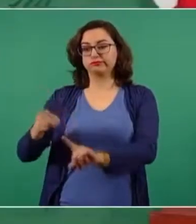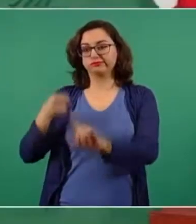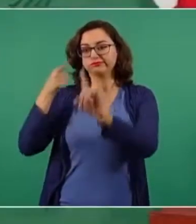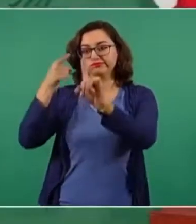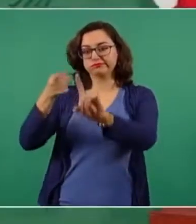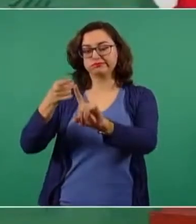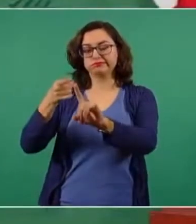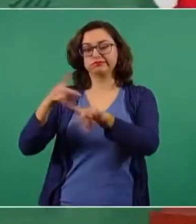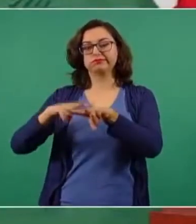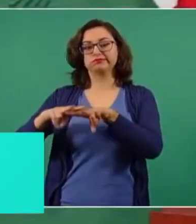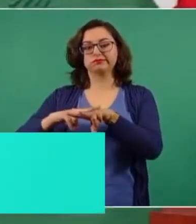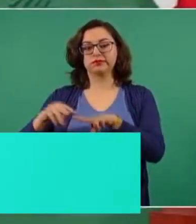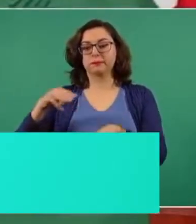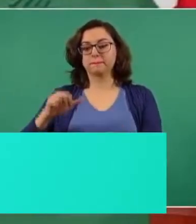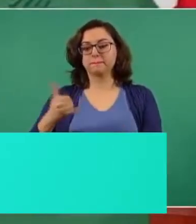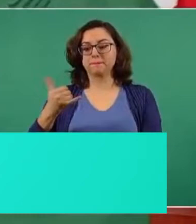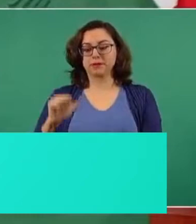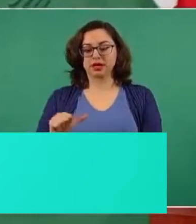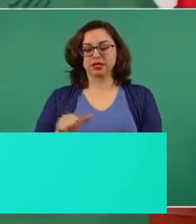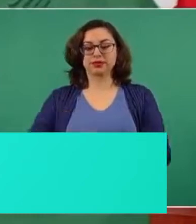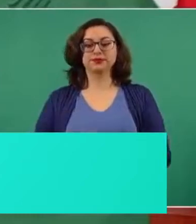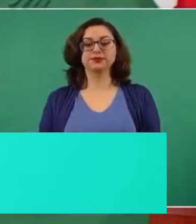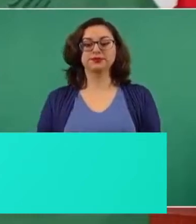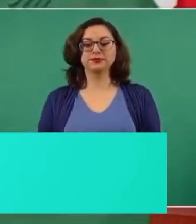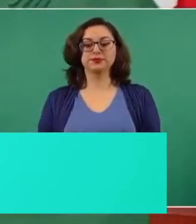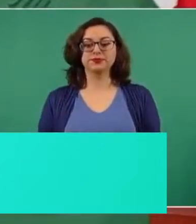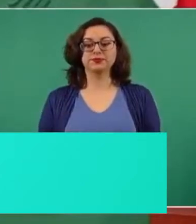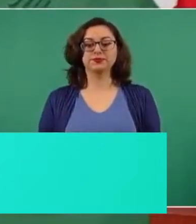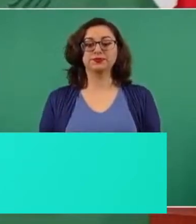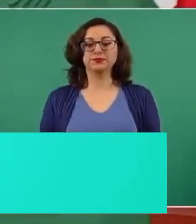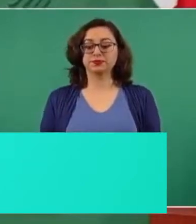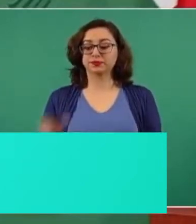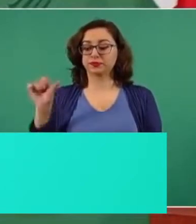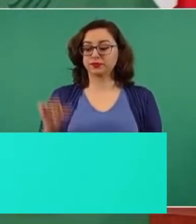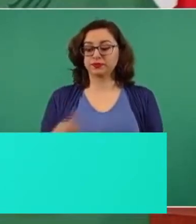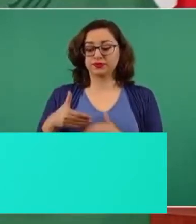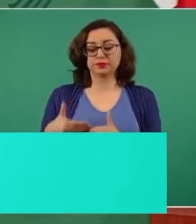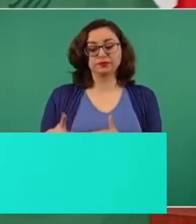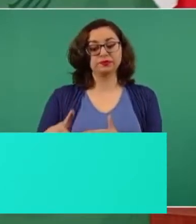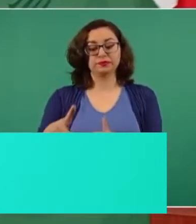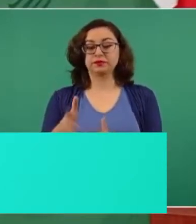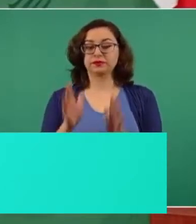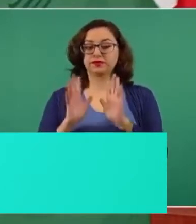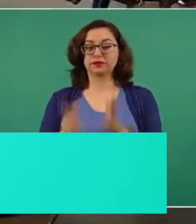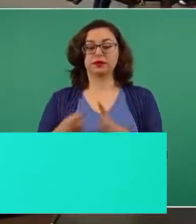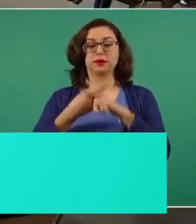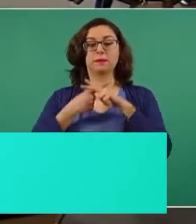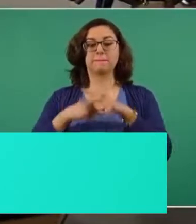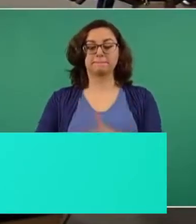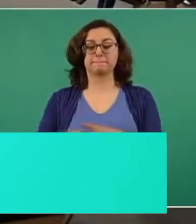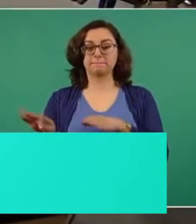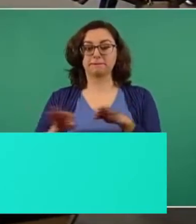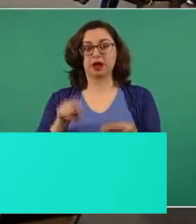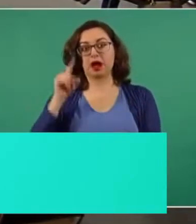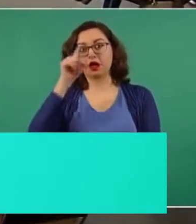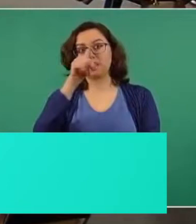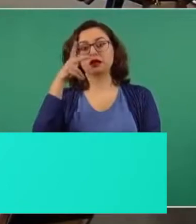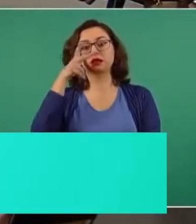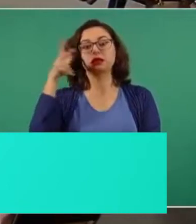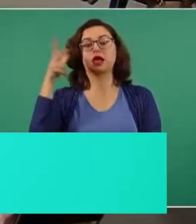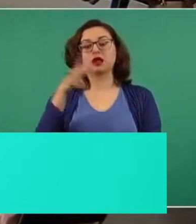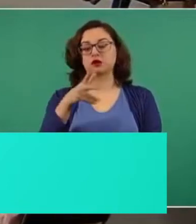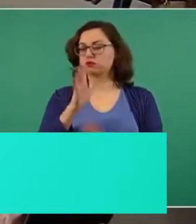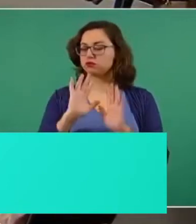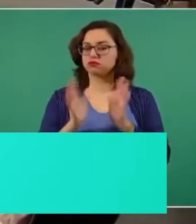A partir de este momento, estamos iniciando nuestras actividades en las instalaciones de Ciudad Sahagún, el